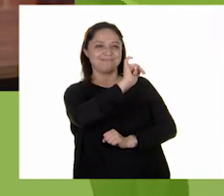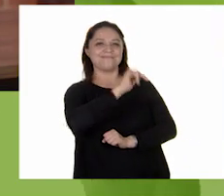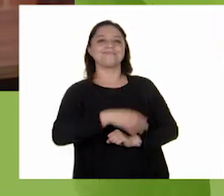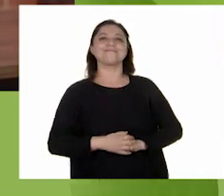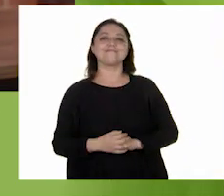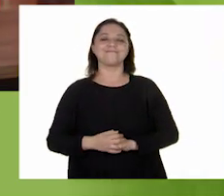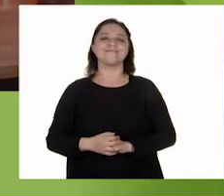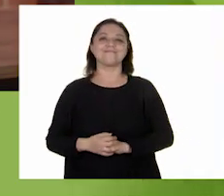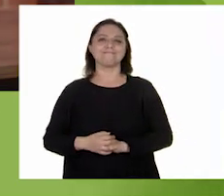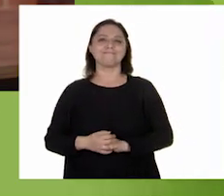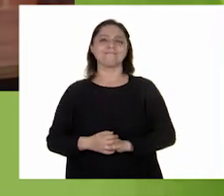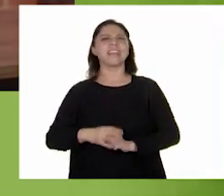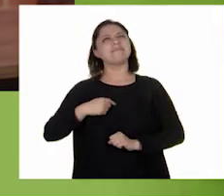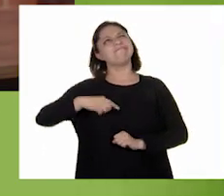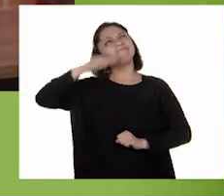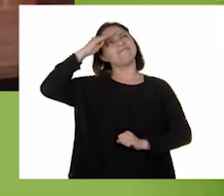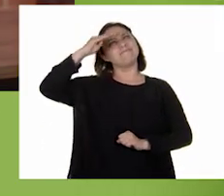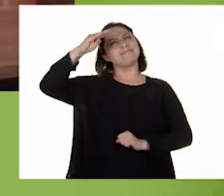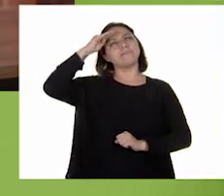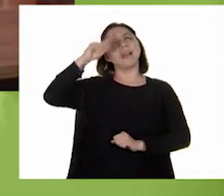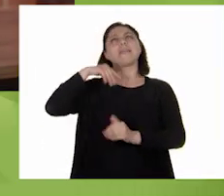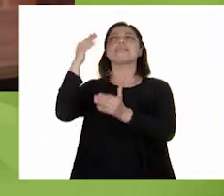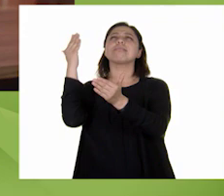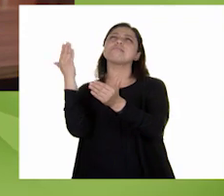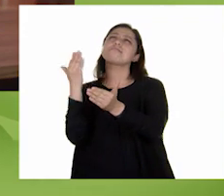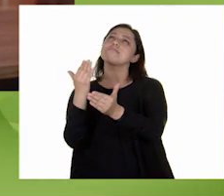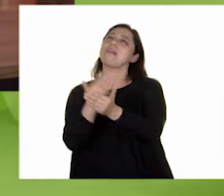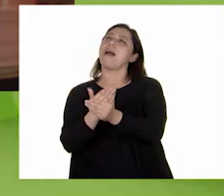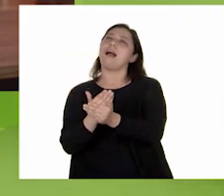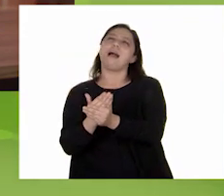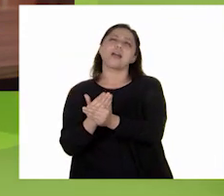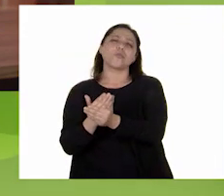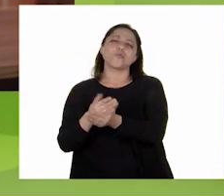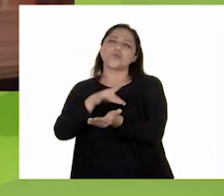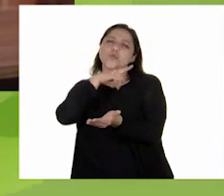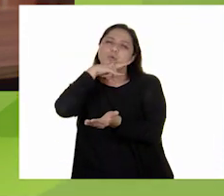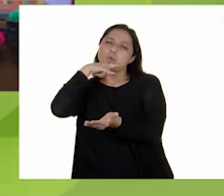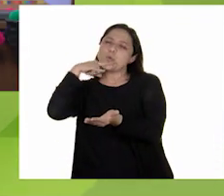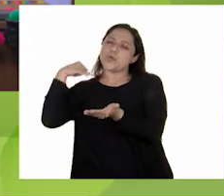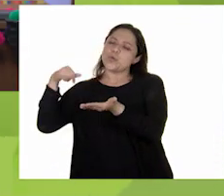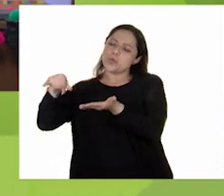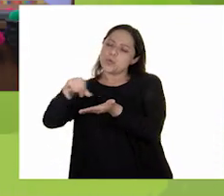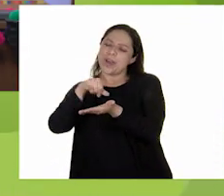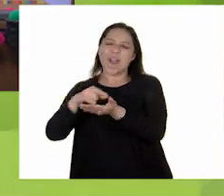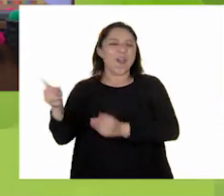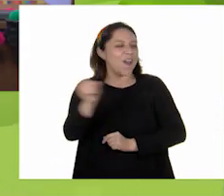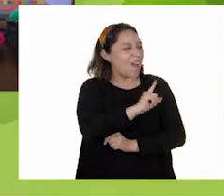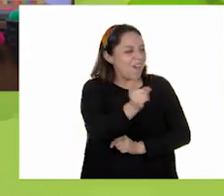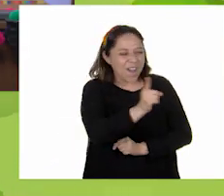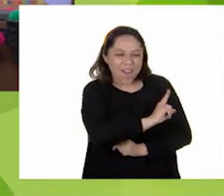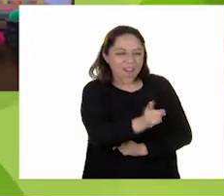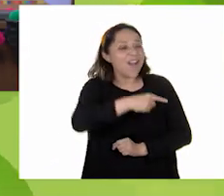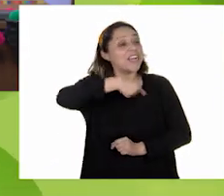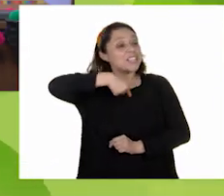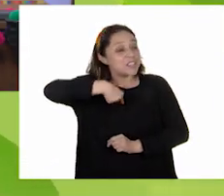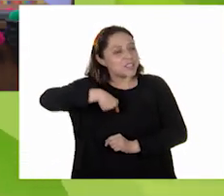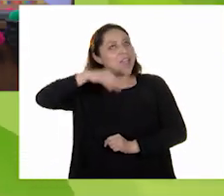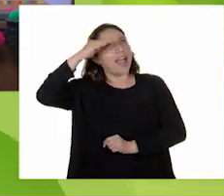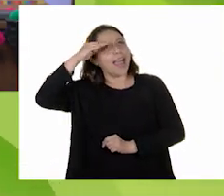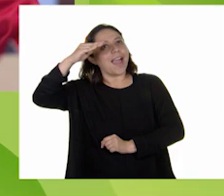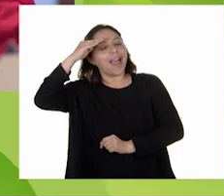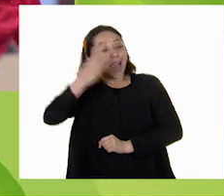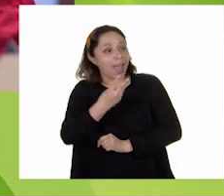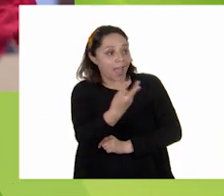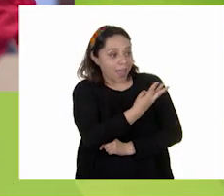¡Ay! Estoy pensando en unos tacos con mucha salsa. ¡No, José! Yo hablo de jugar a los